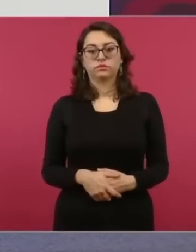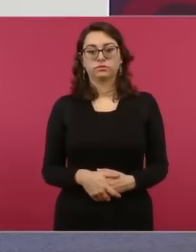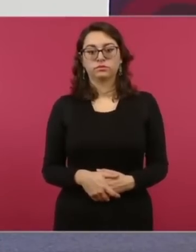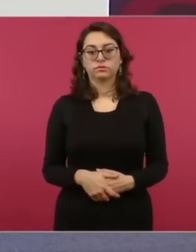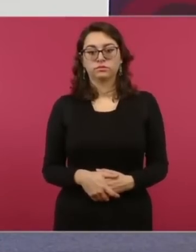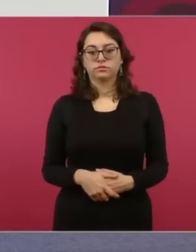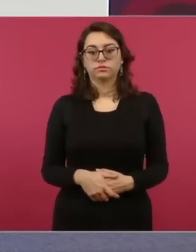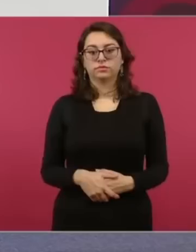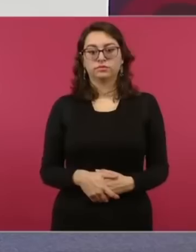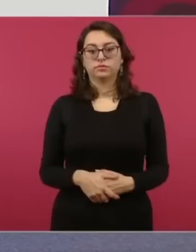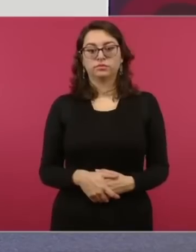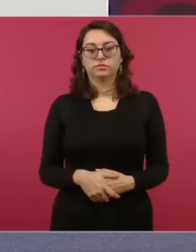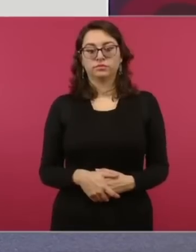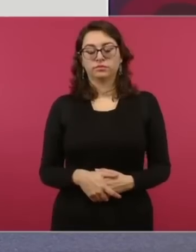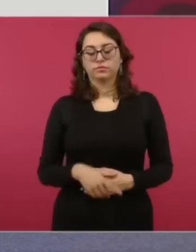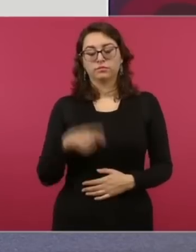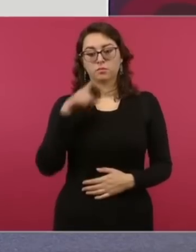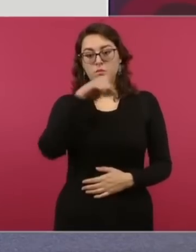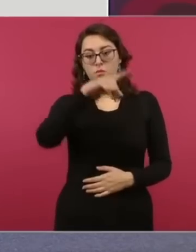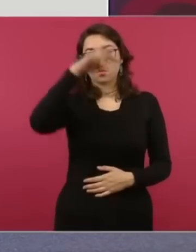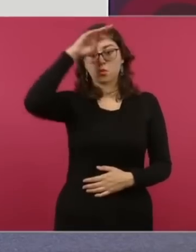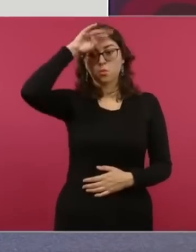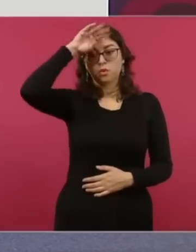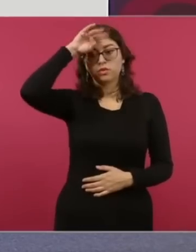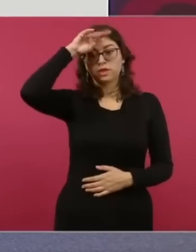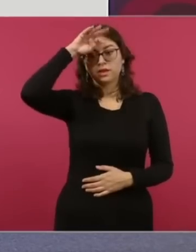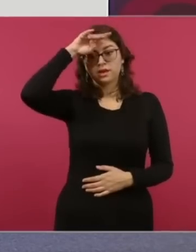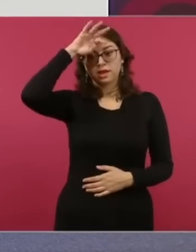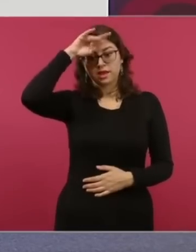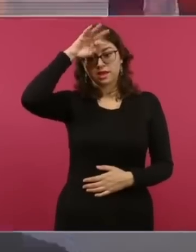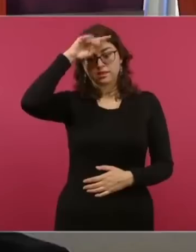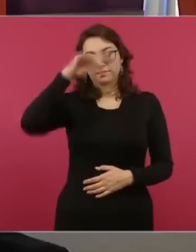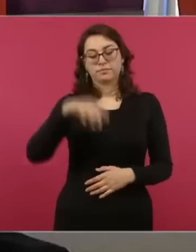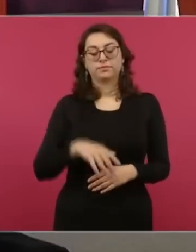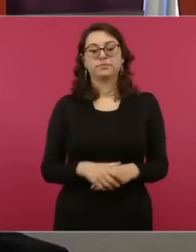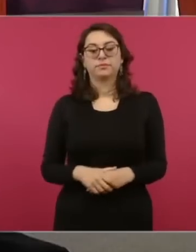Seguramente que ahí estaban los juncos de antes.